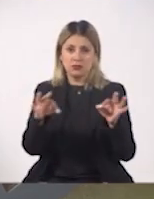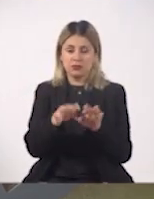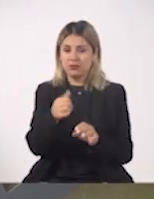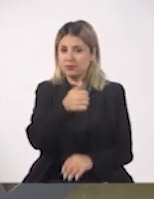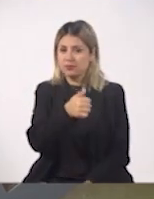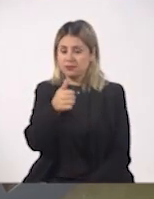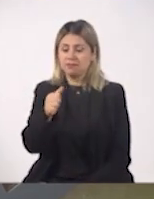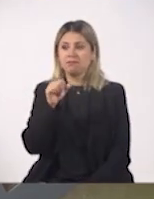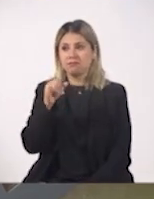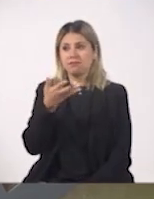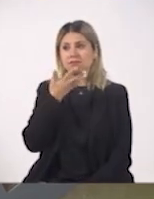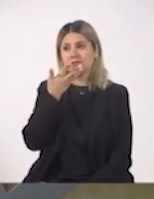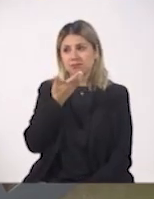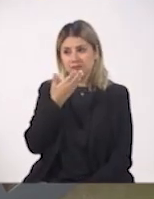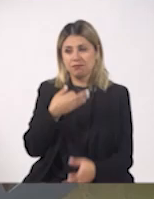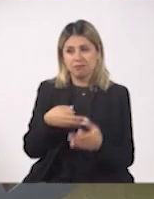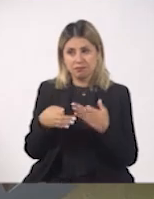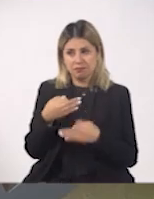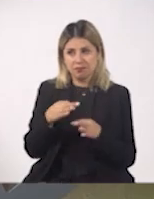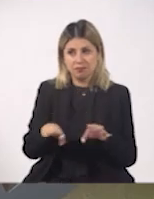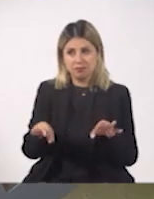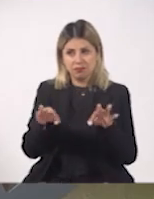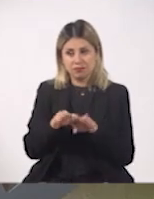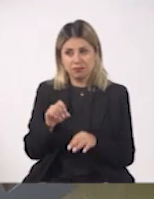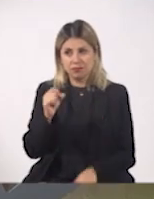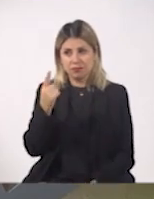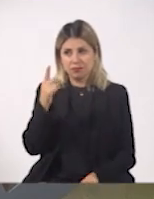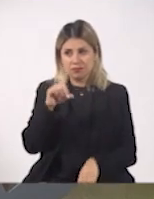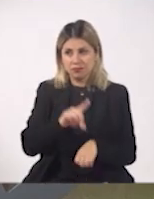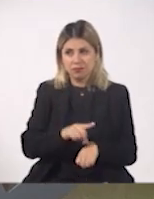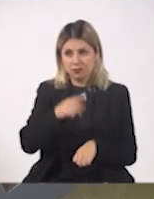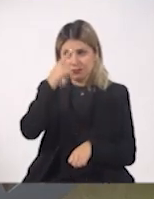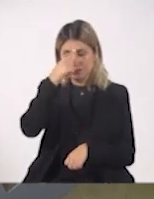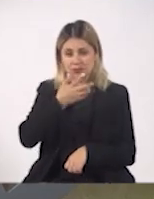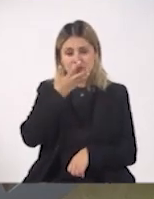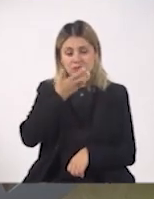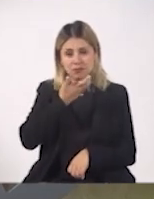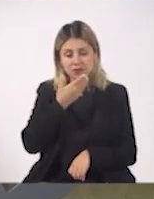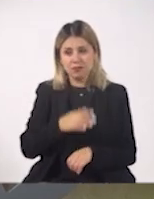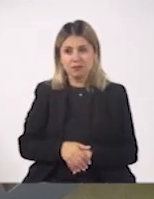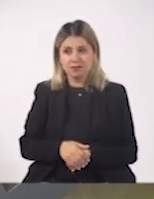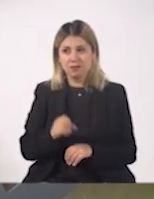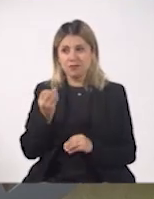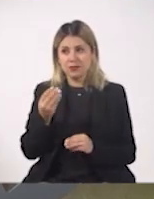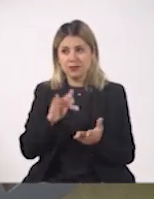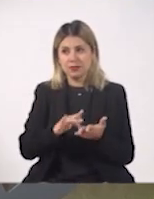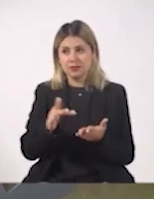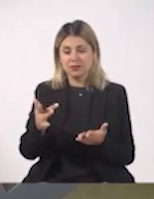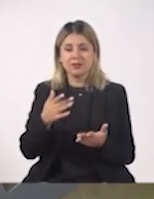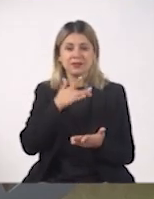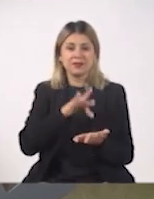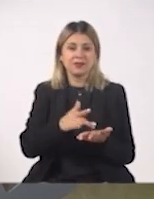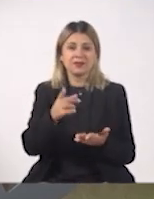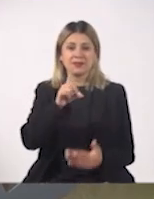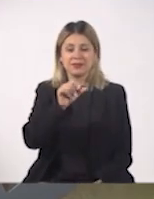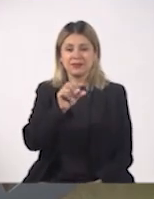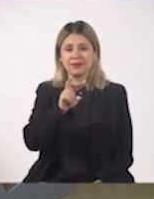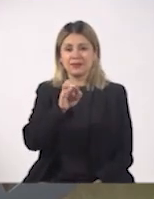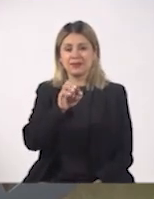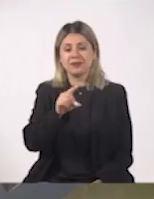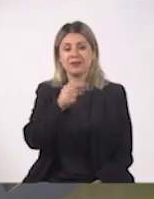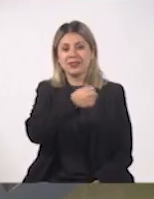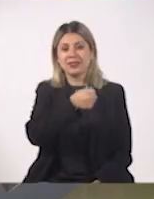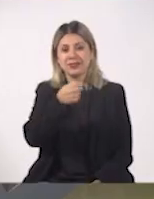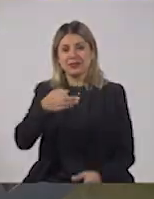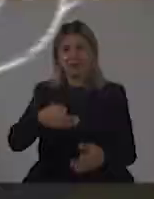Sobre todo los hábitos es lo más importante. 21 días para generar un hábito. Así es. muchísimas gracias. Gracias, David. Y un abrazo y un saludo a